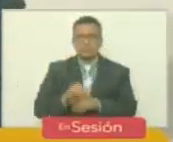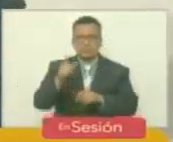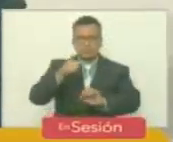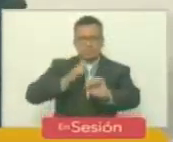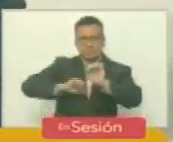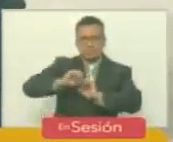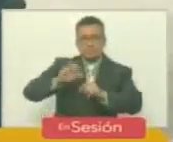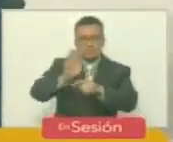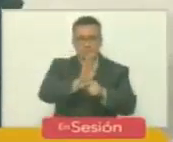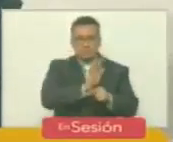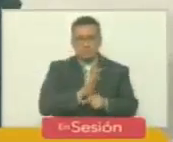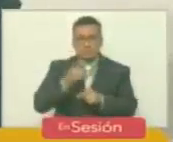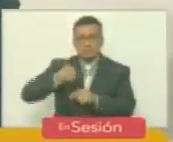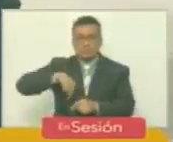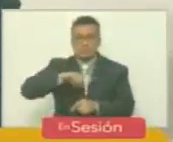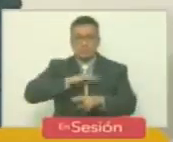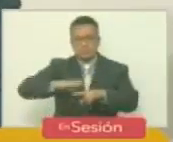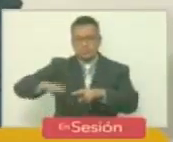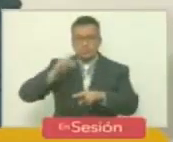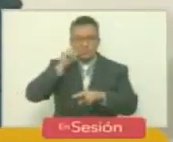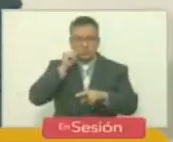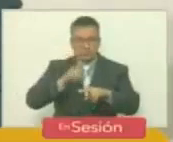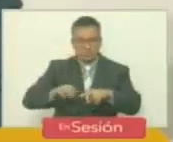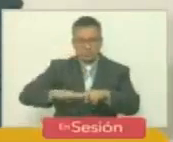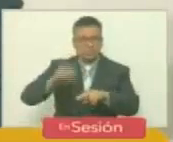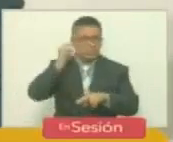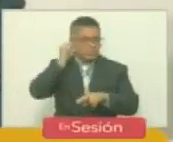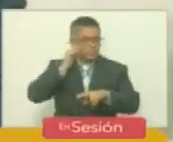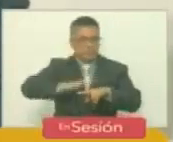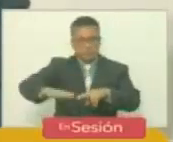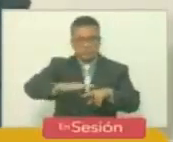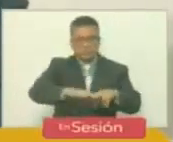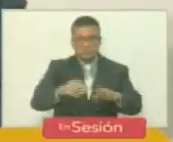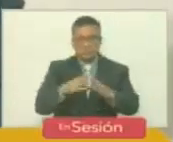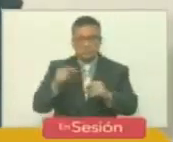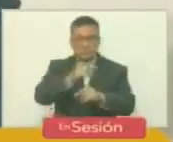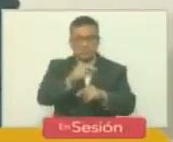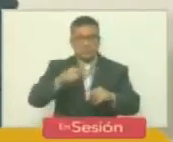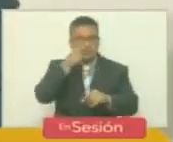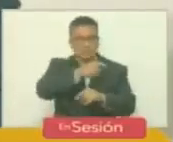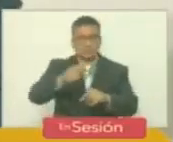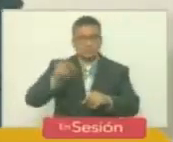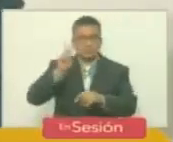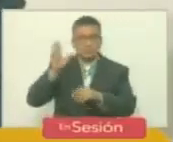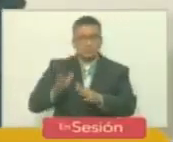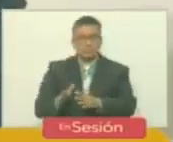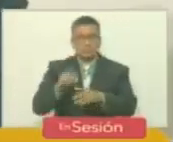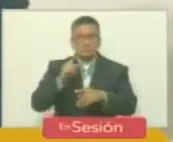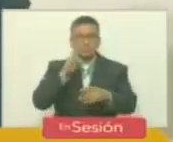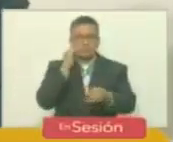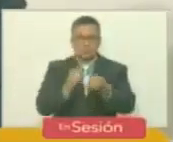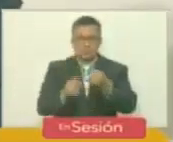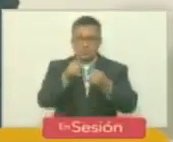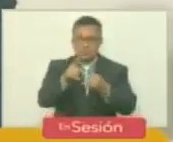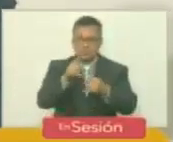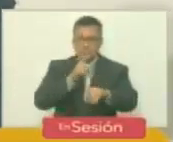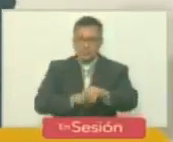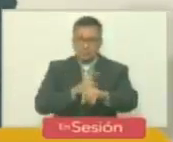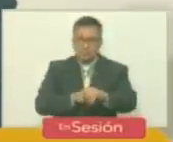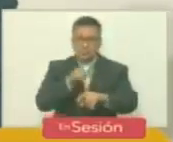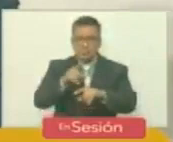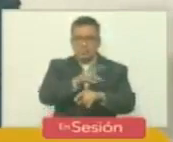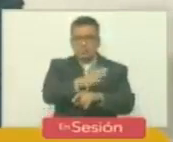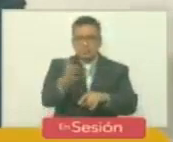defender y cuidar a nuestras niñas, a nuestros niños, a todos los habitantes del pueblo de Venezuela, que son en última instancia a quien